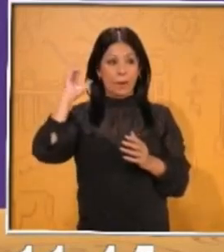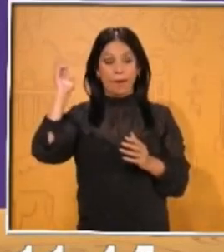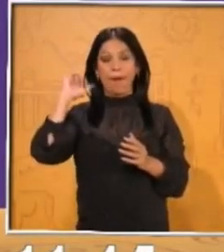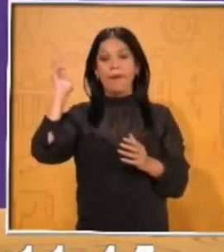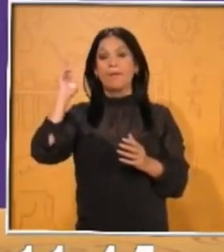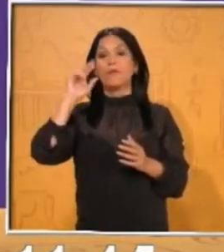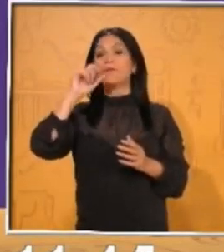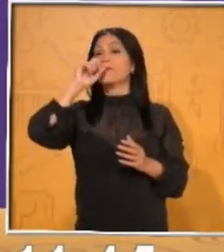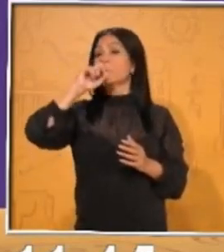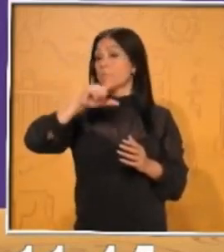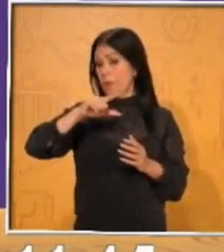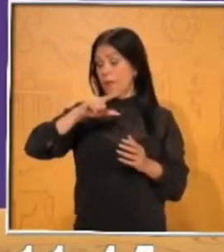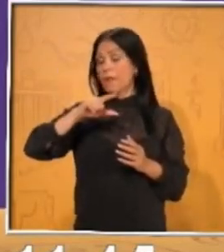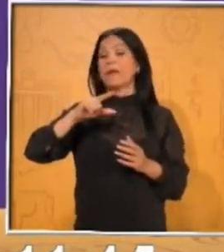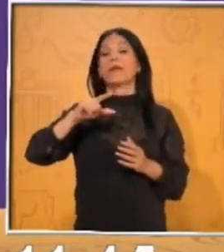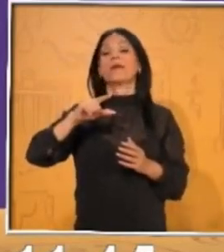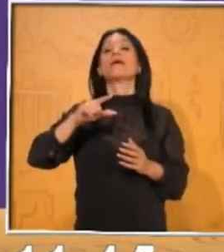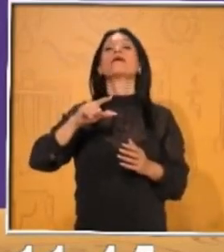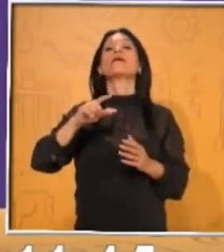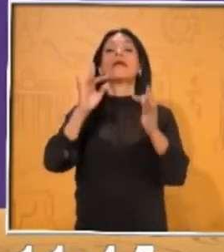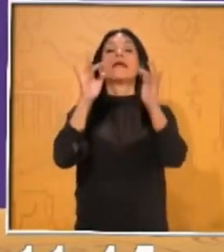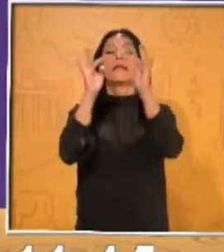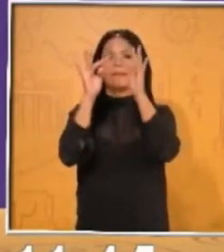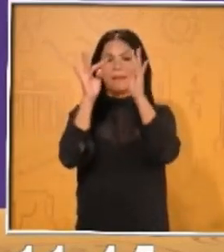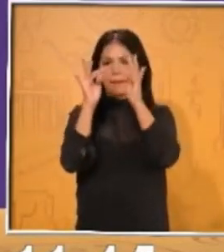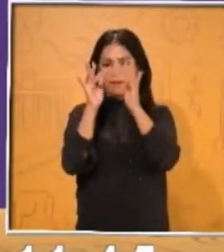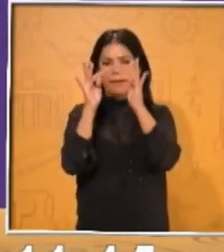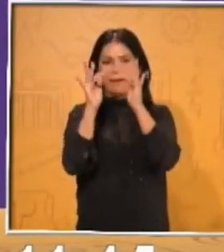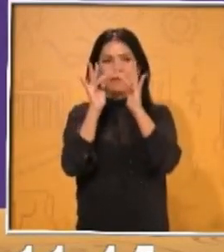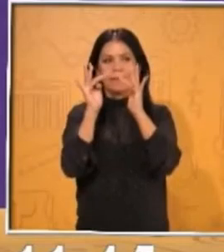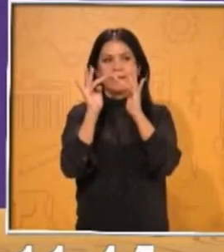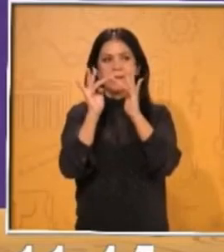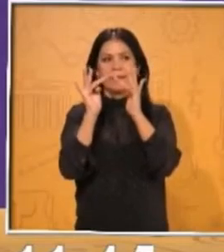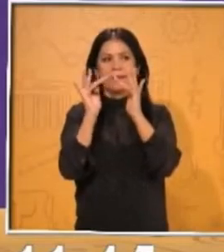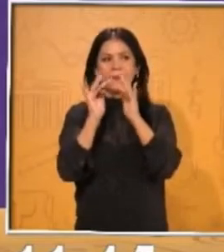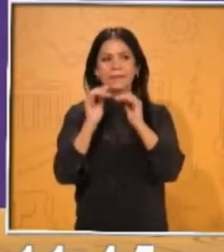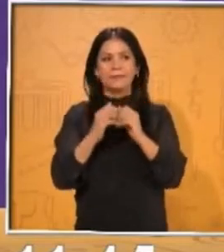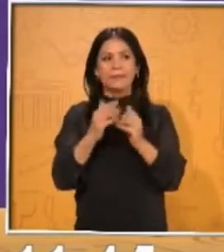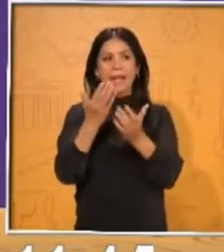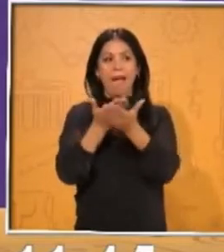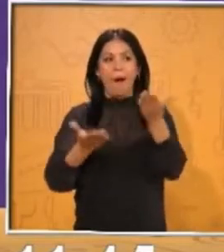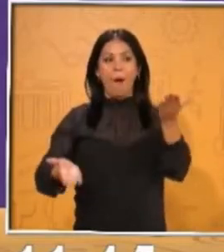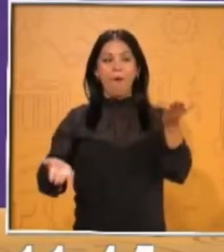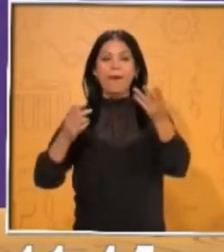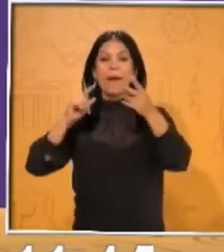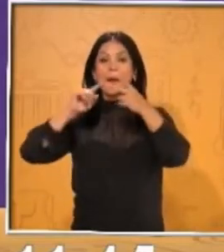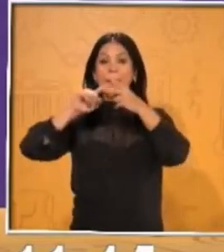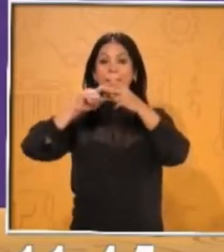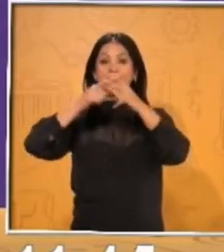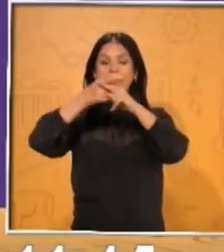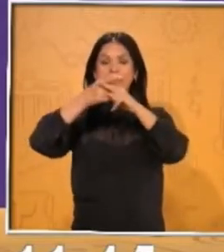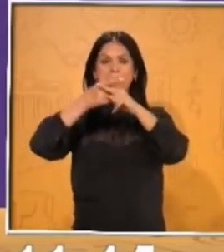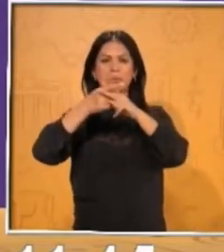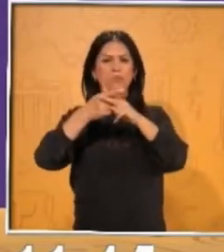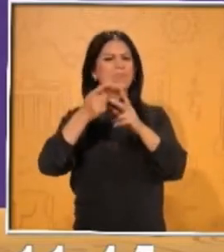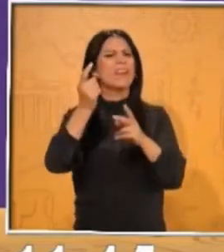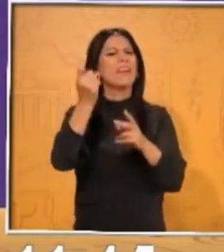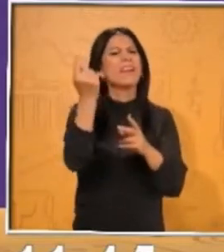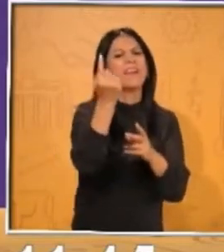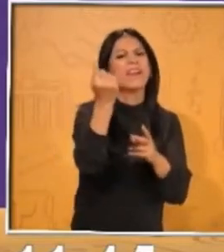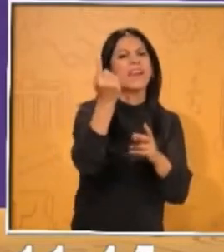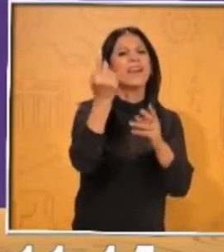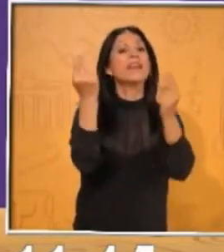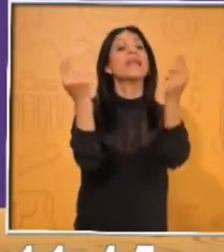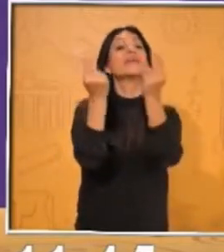electrónicas. Vamos a empezar, primero que nada, con el material que vamos a necesitar en casita